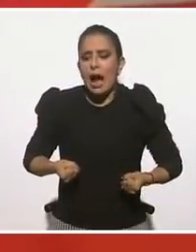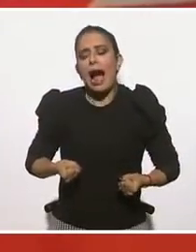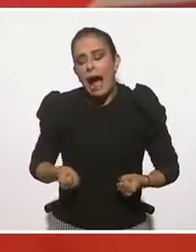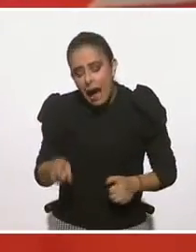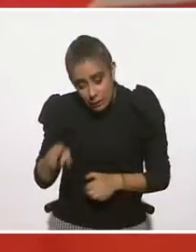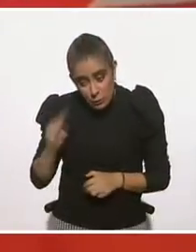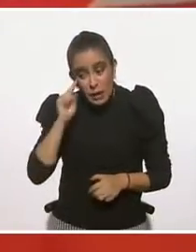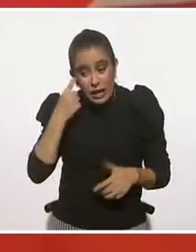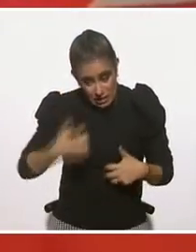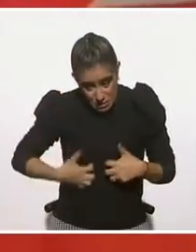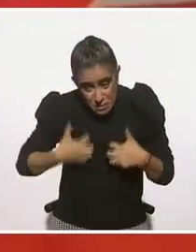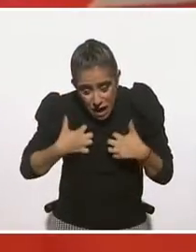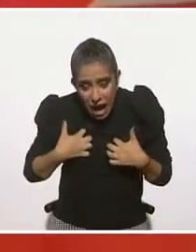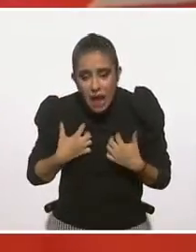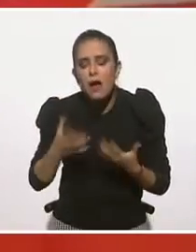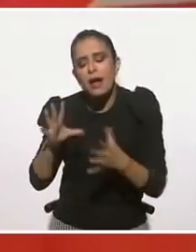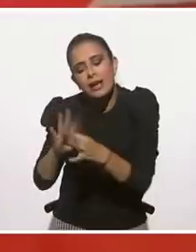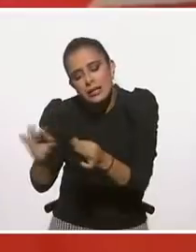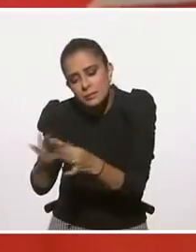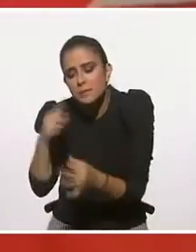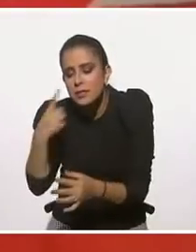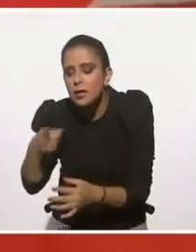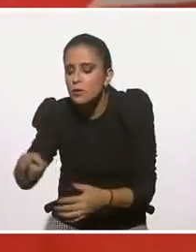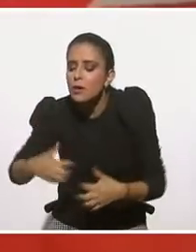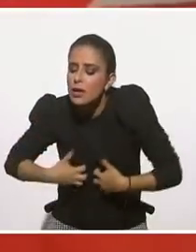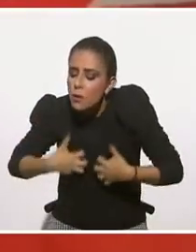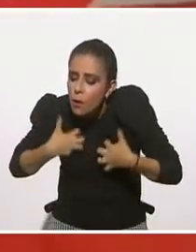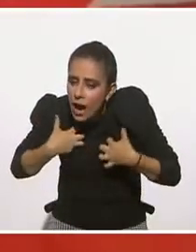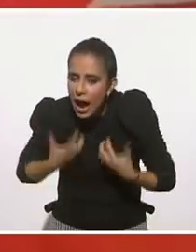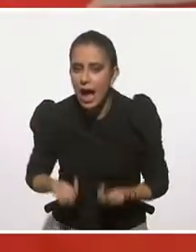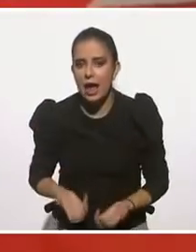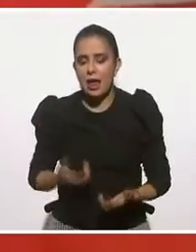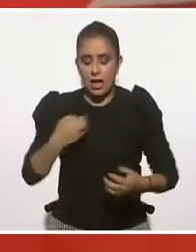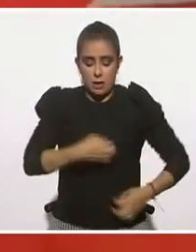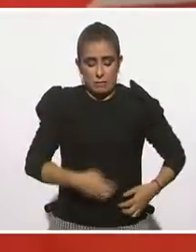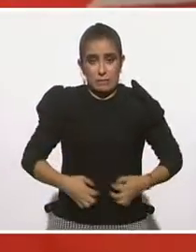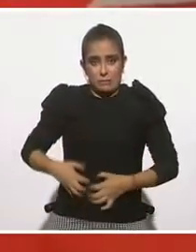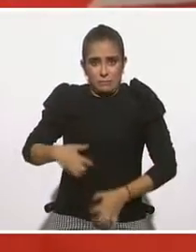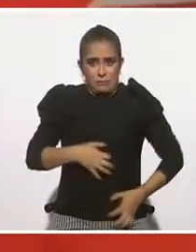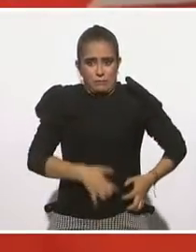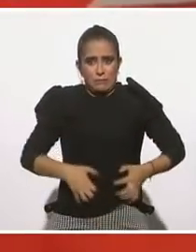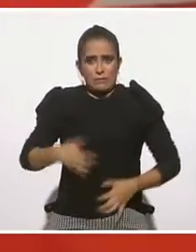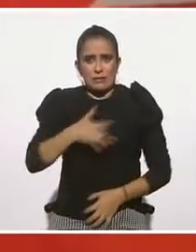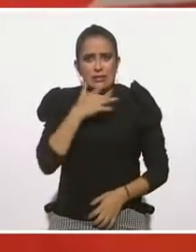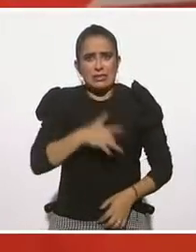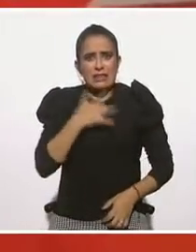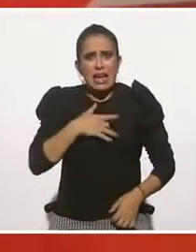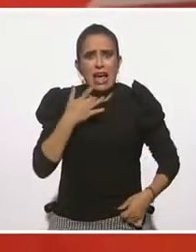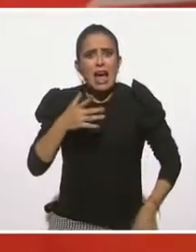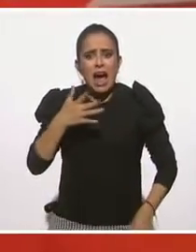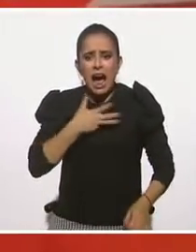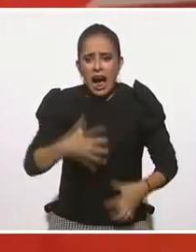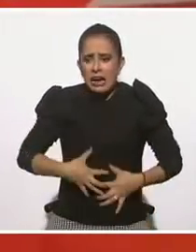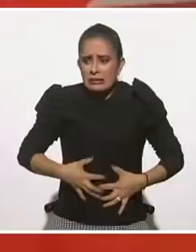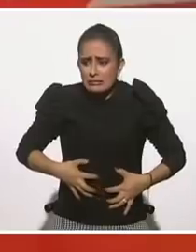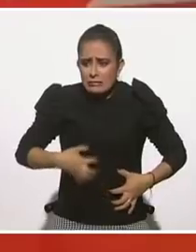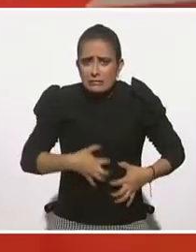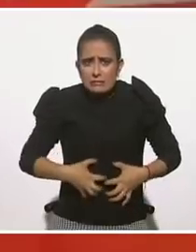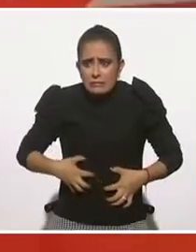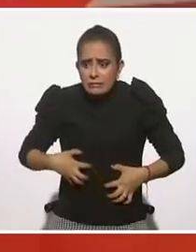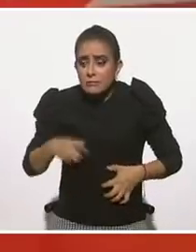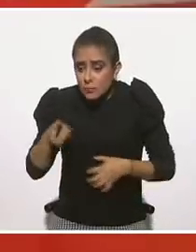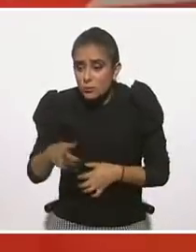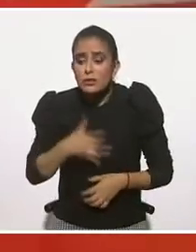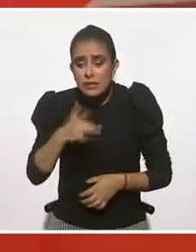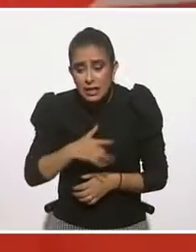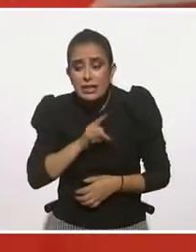enojado. Cuando sientes mariposas en el estómago o como que sientes que tienes que apretártelo, sientes miedo